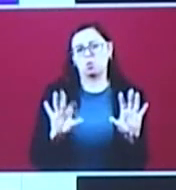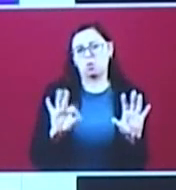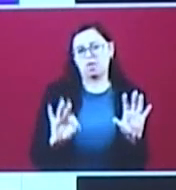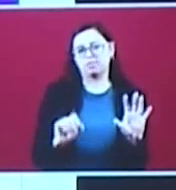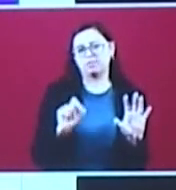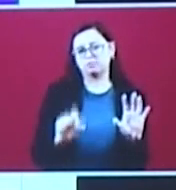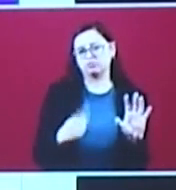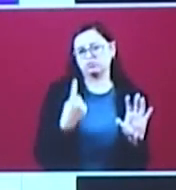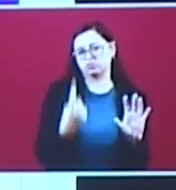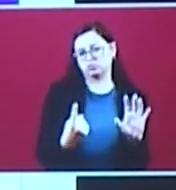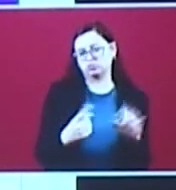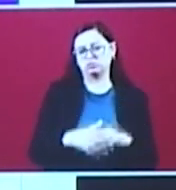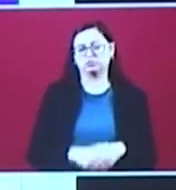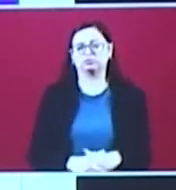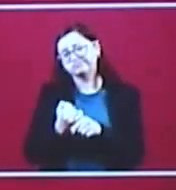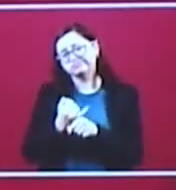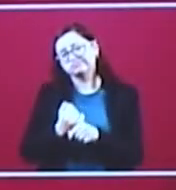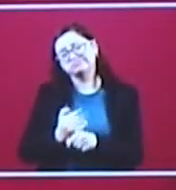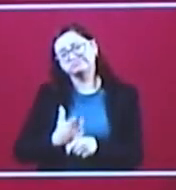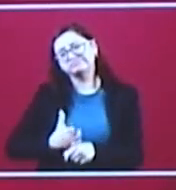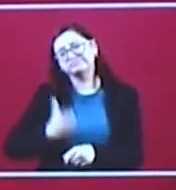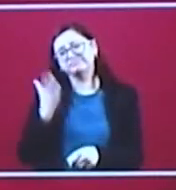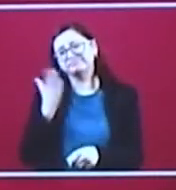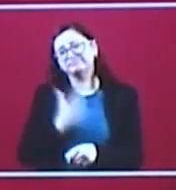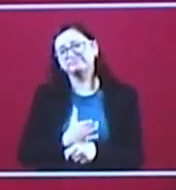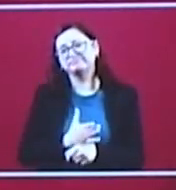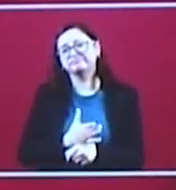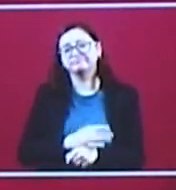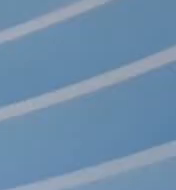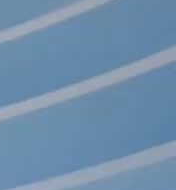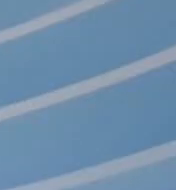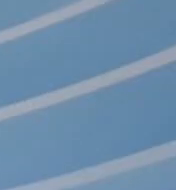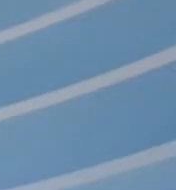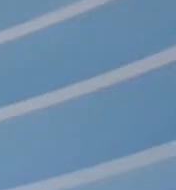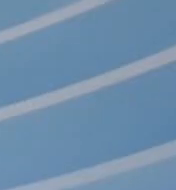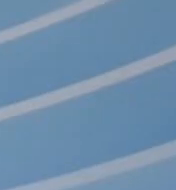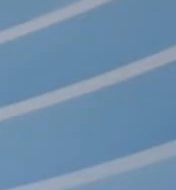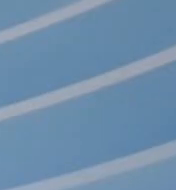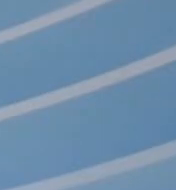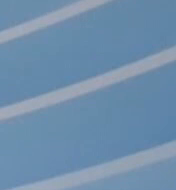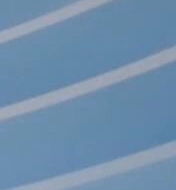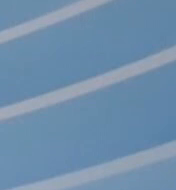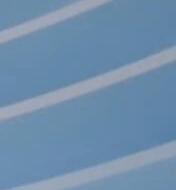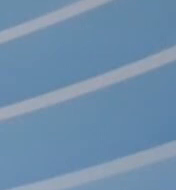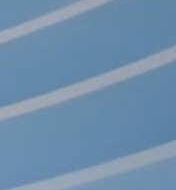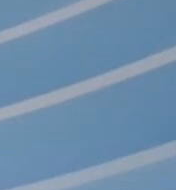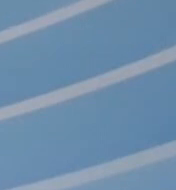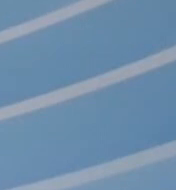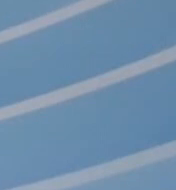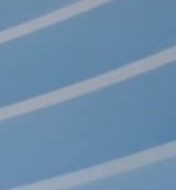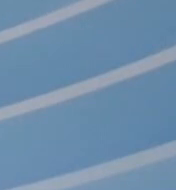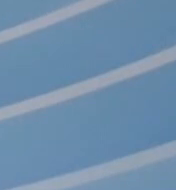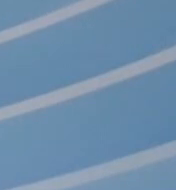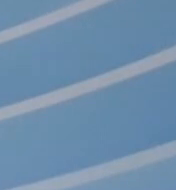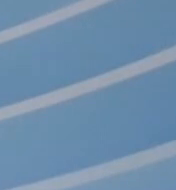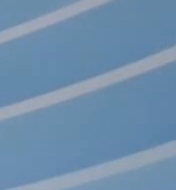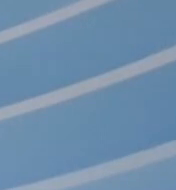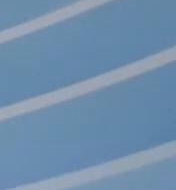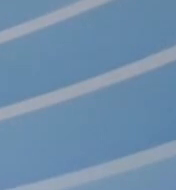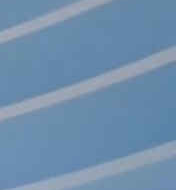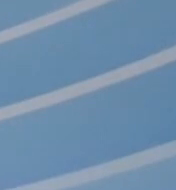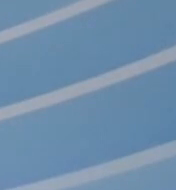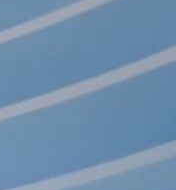la atención que el Instituto Nacional Electoral decidió no participar y esto evidentemente le resta cualquier